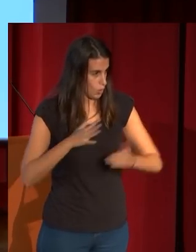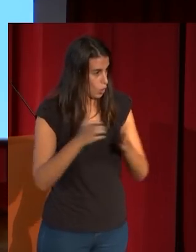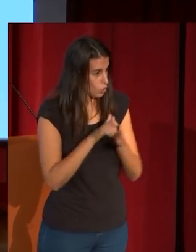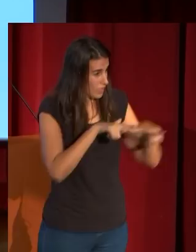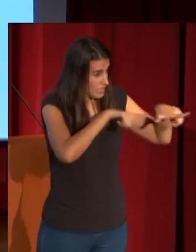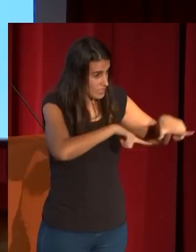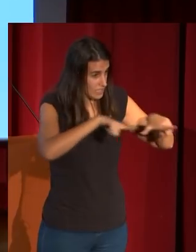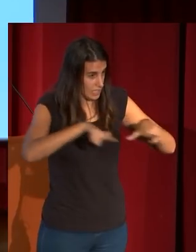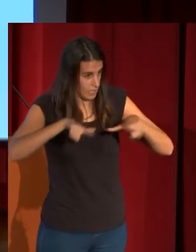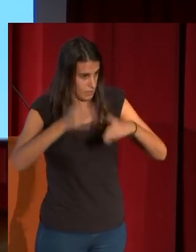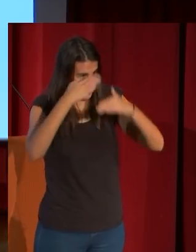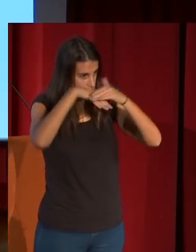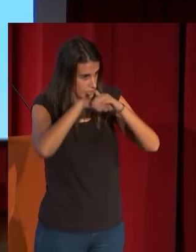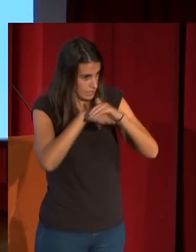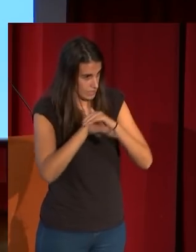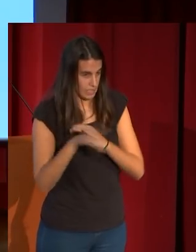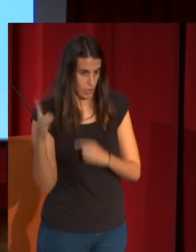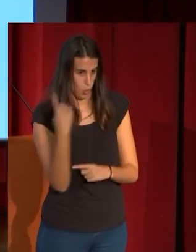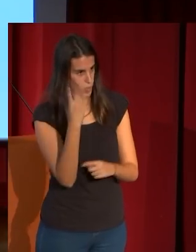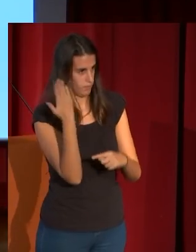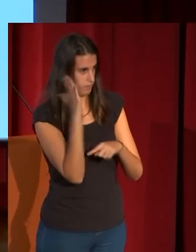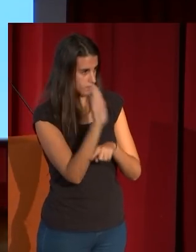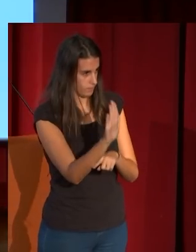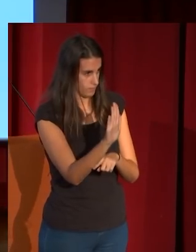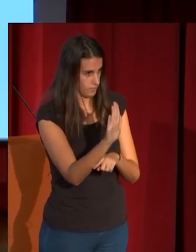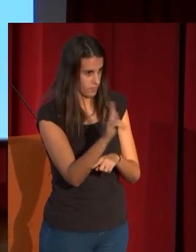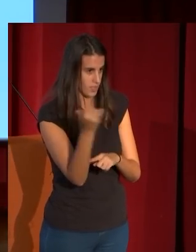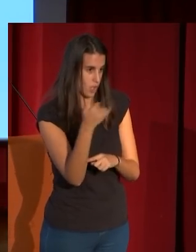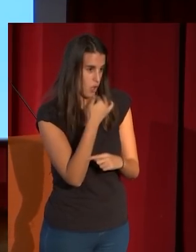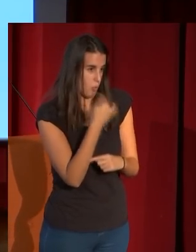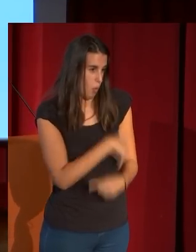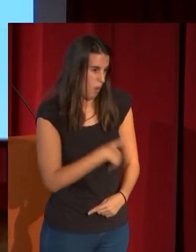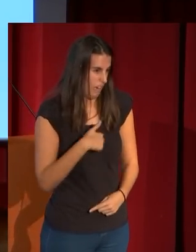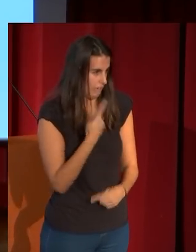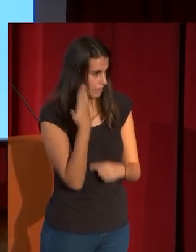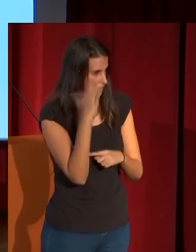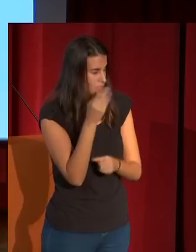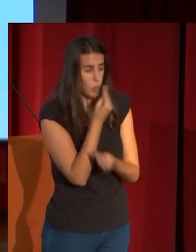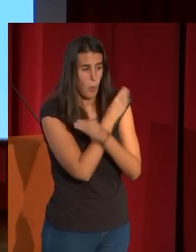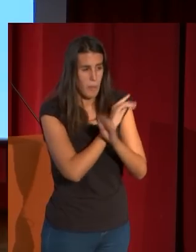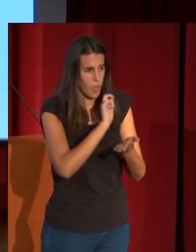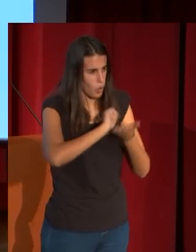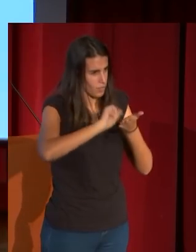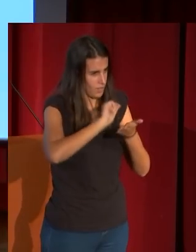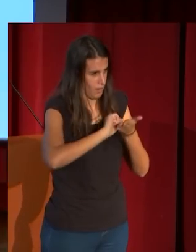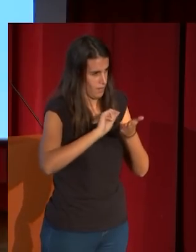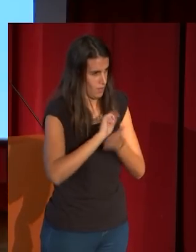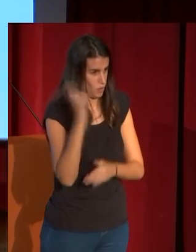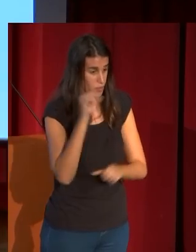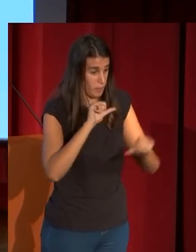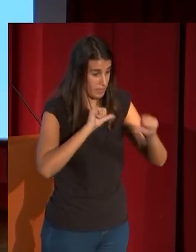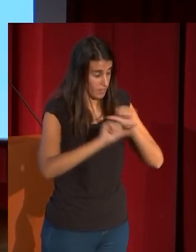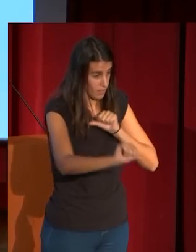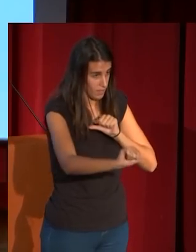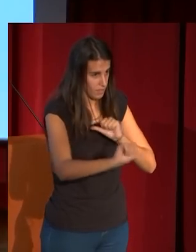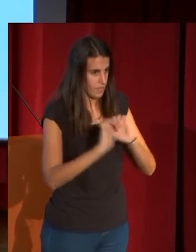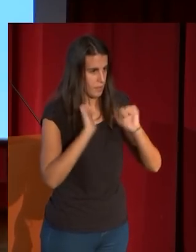la calcografía. Hemos traído una que nos representa uno de sus mejores grabados, la Anacoreta, para que a partir de ahí